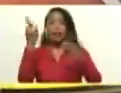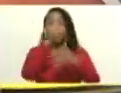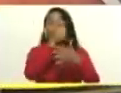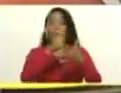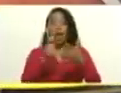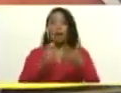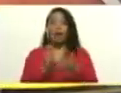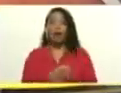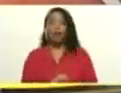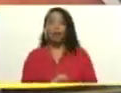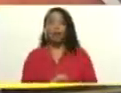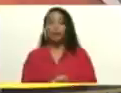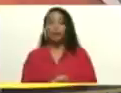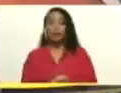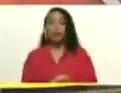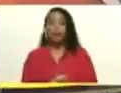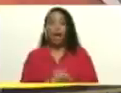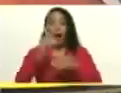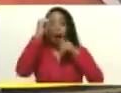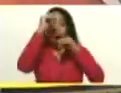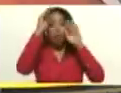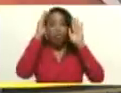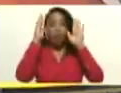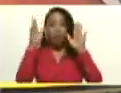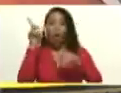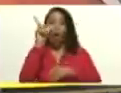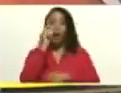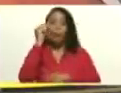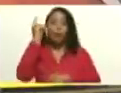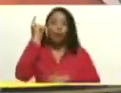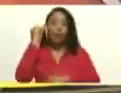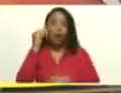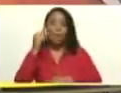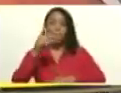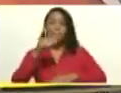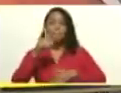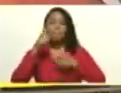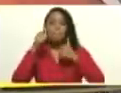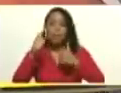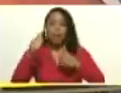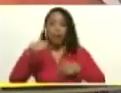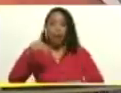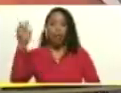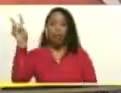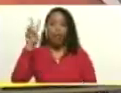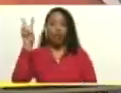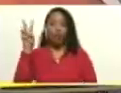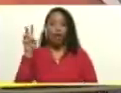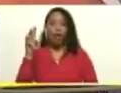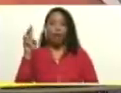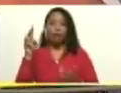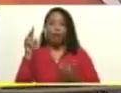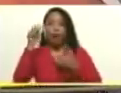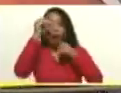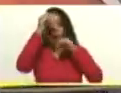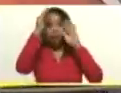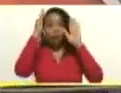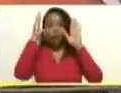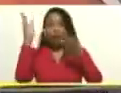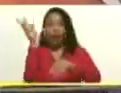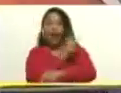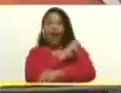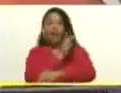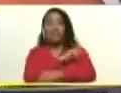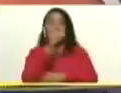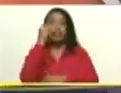atención, atención, hombres y mujeres de bien de Venezuela, atención, jefes y